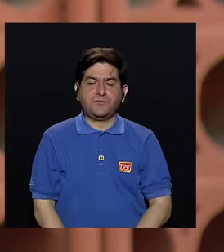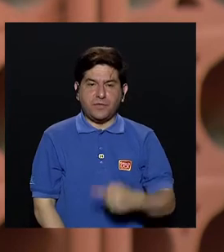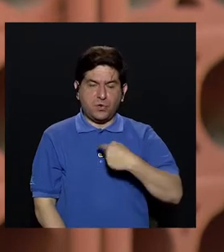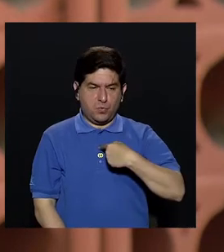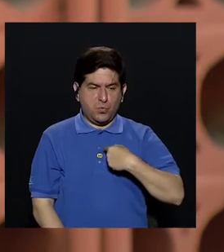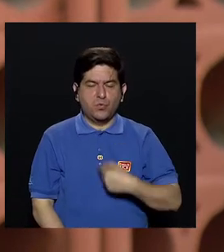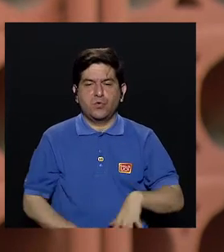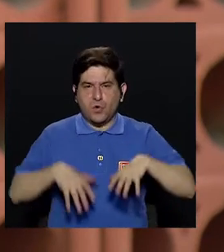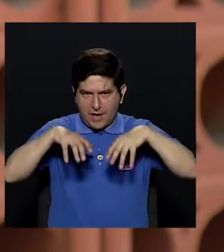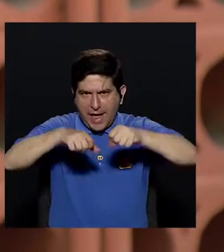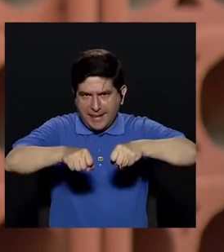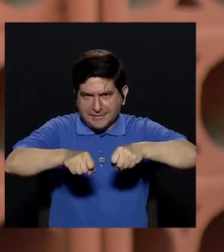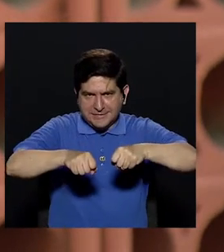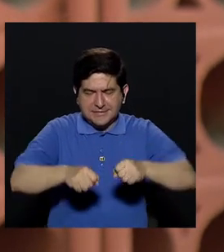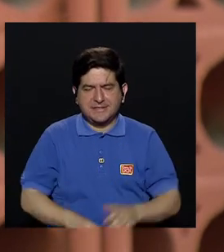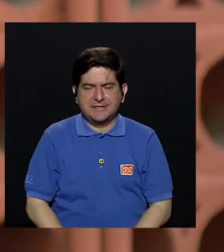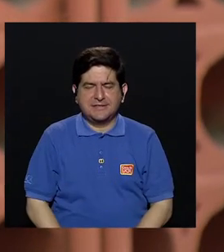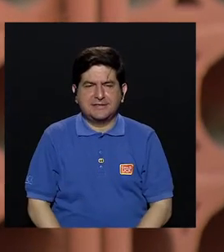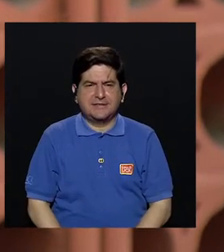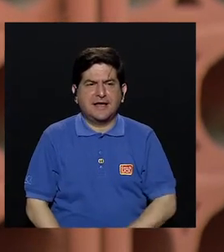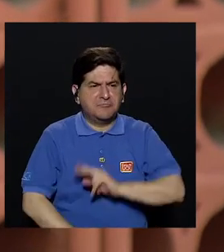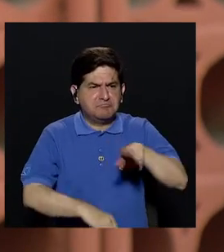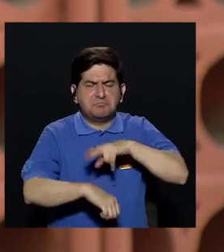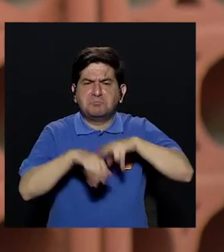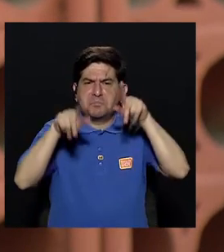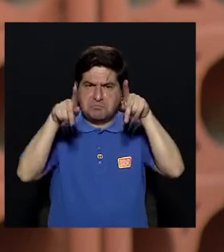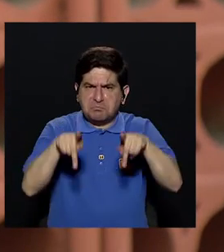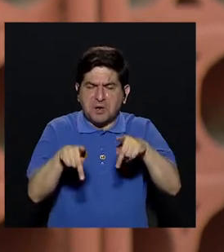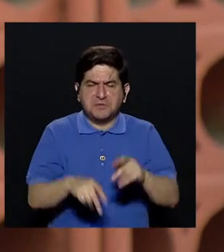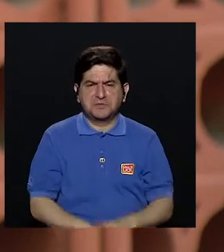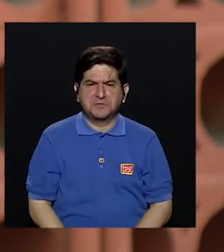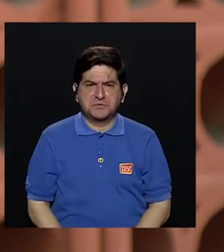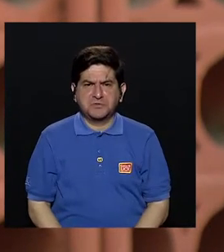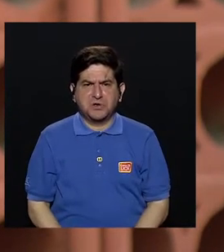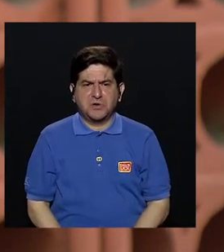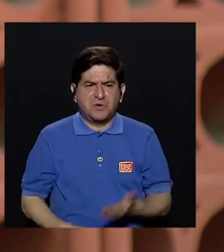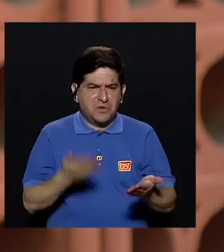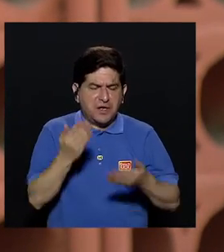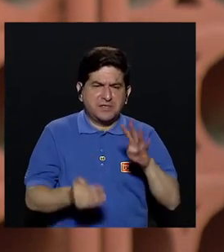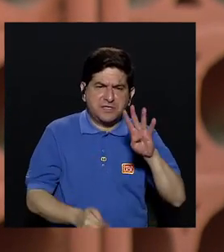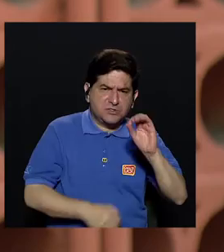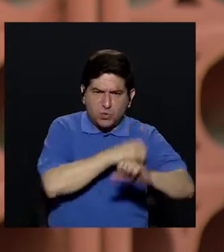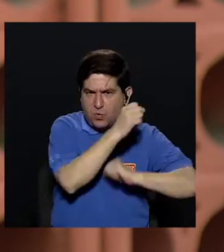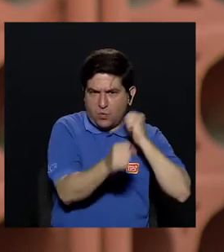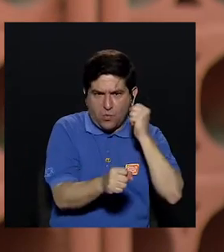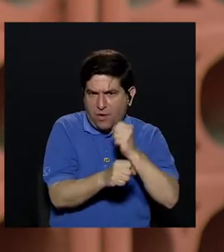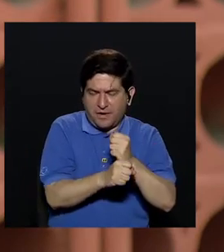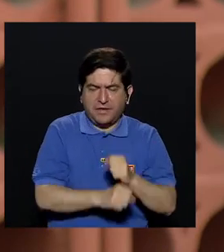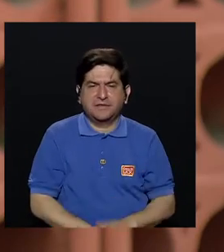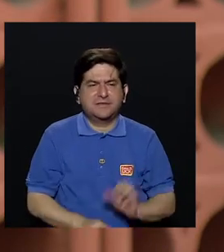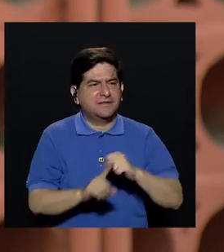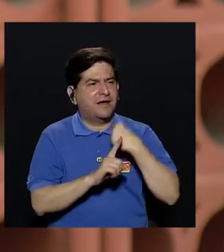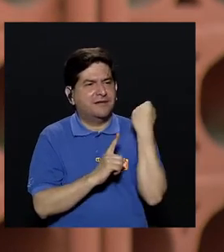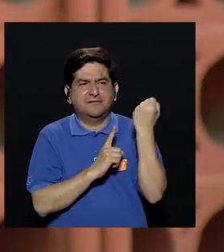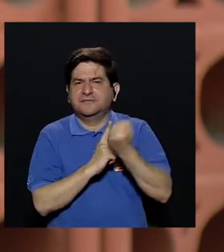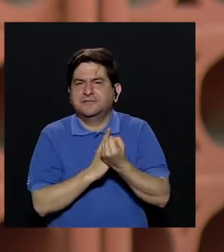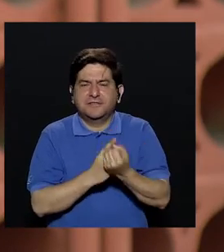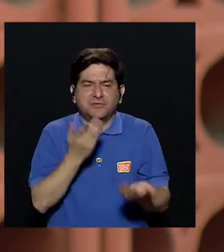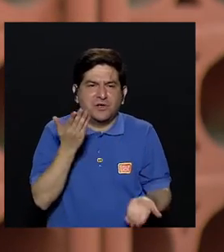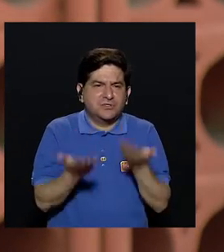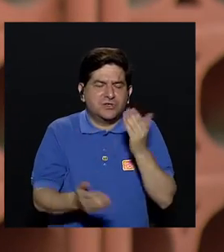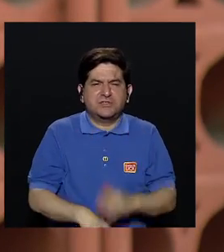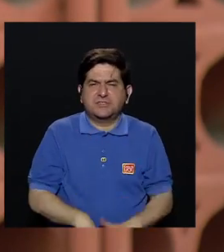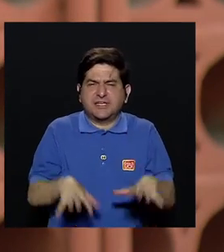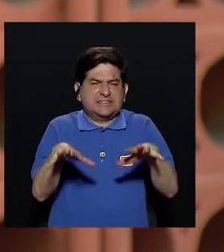bueno, a uno en la consulta le llegan, no es infrecuente que llegue una persona en la década de los 40 que por un asunto de